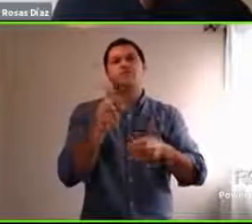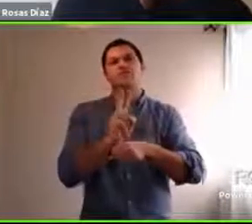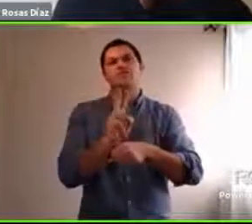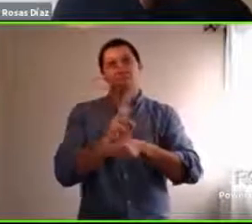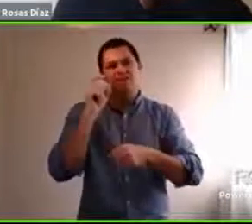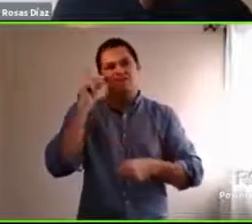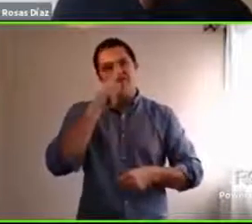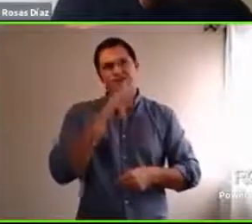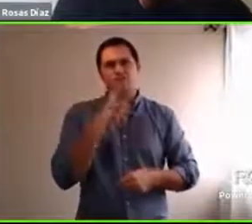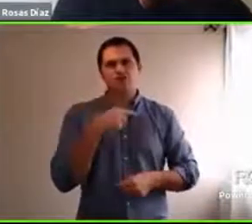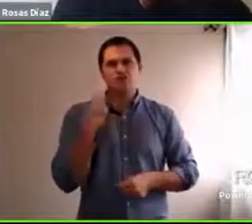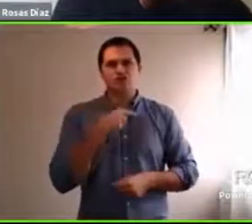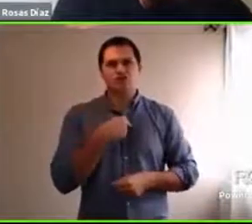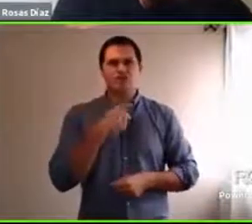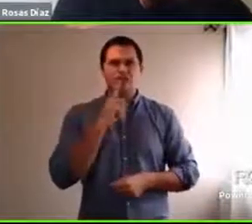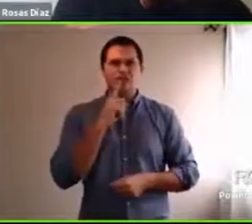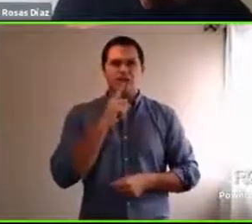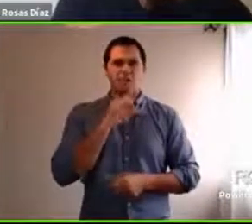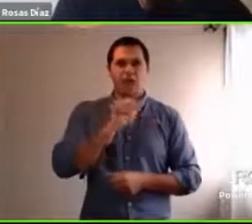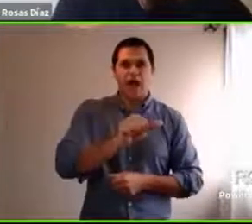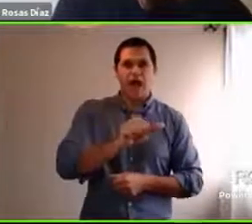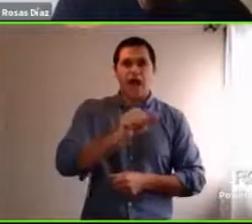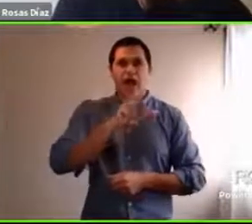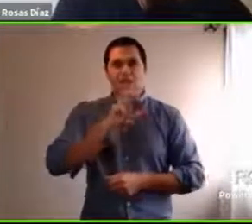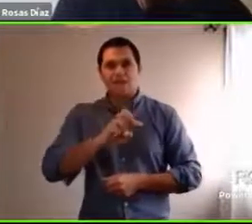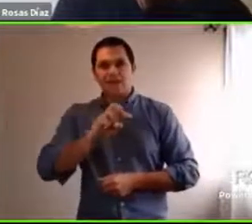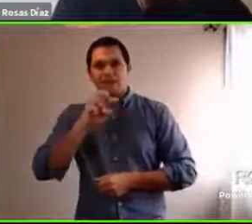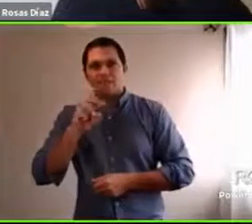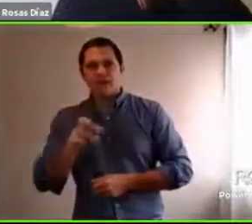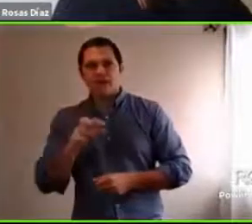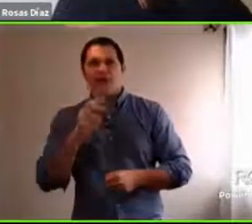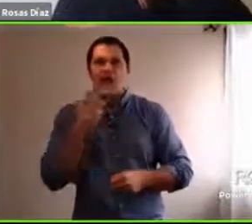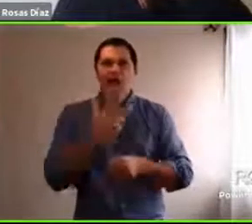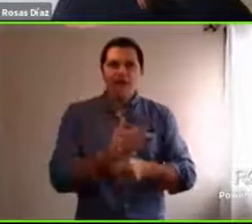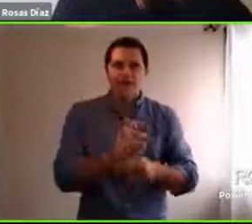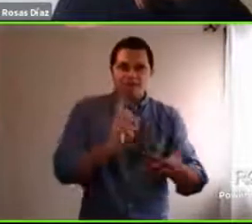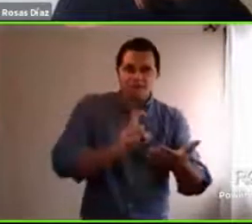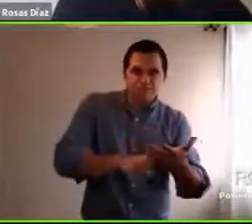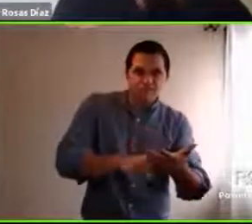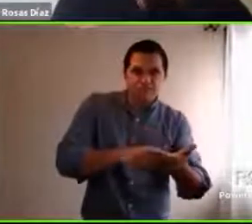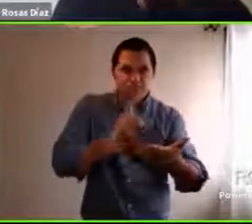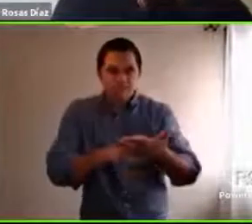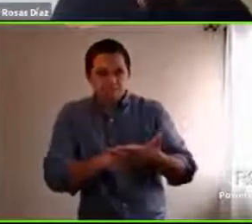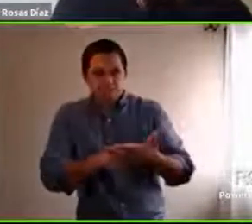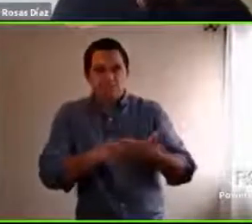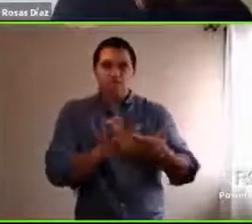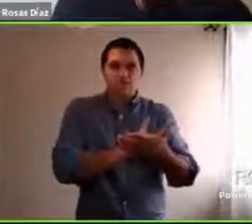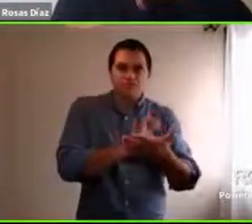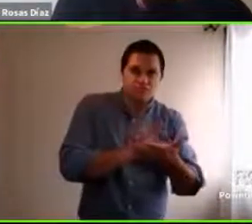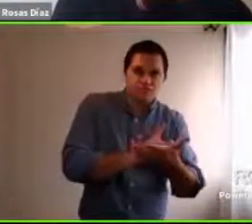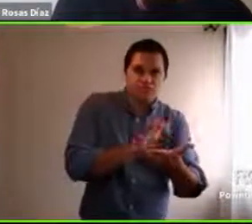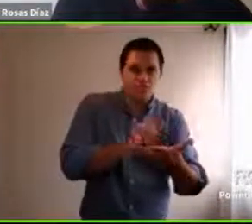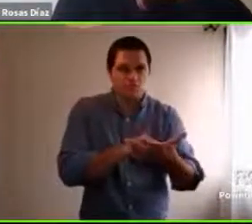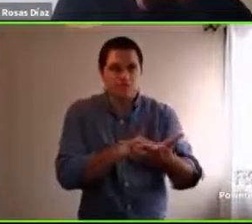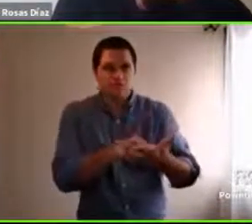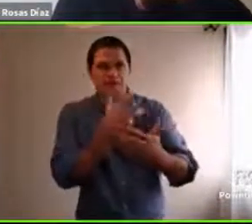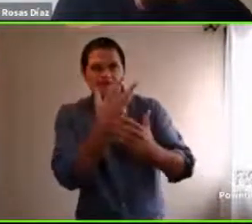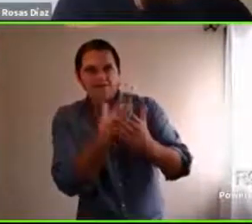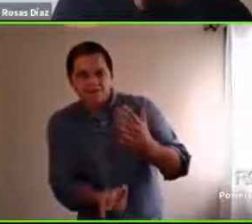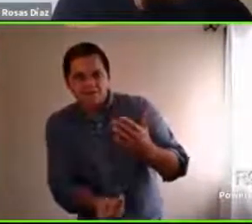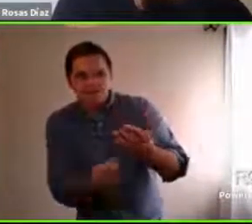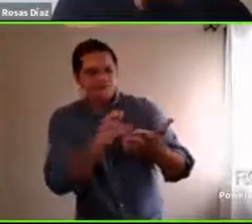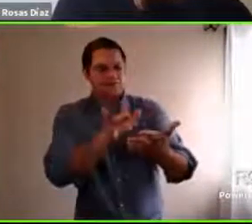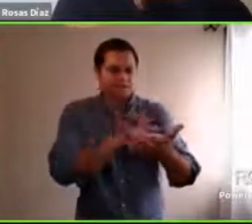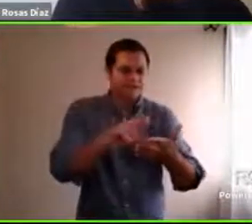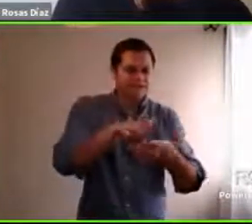cada vez más chiquititos se enganchan con la tecnología porque los juegos de tener que tocar, de tener que hacer, de tener que resolver situaciones,